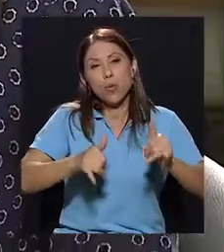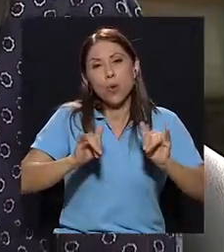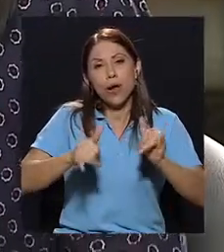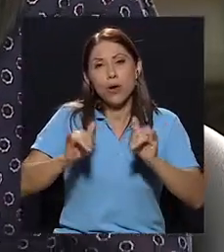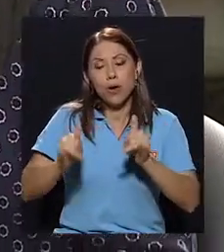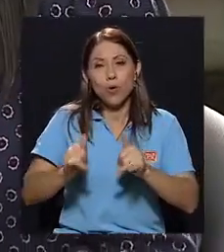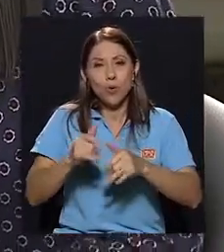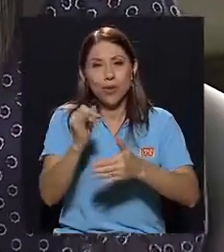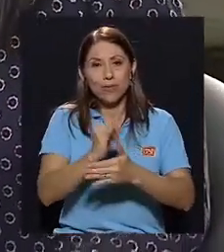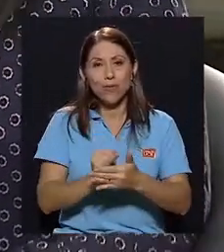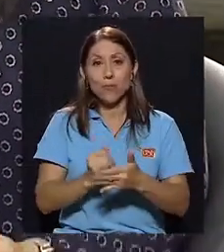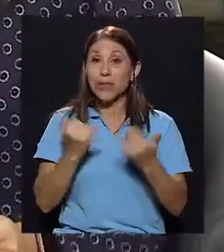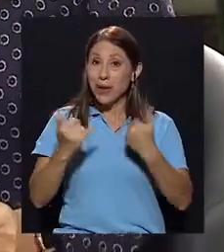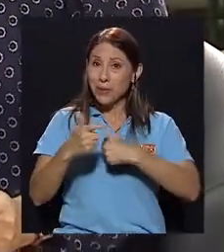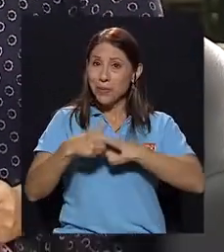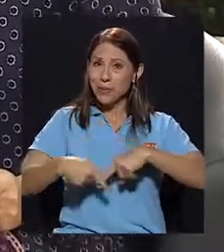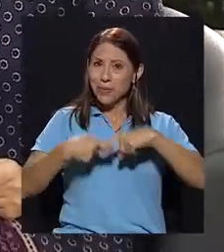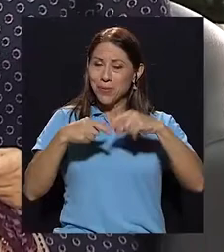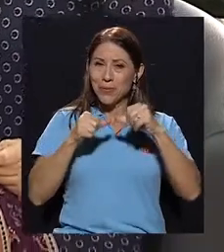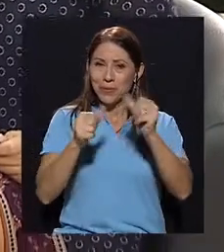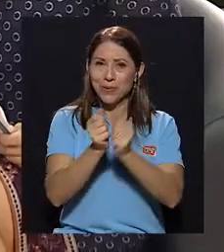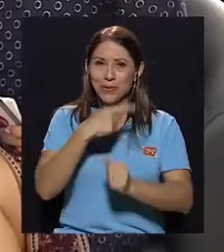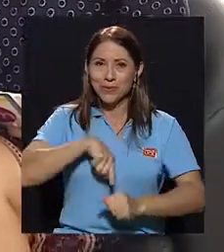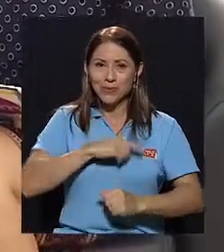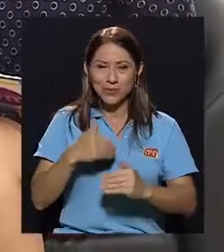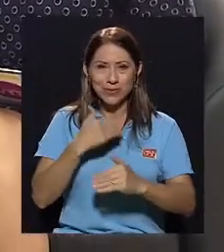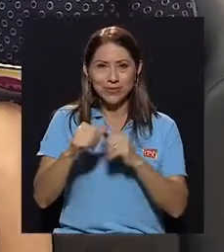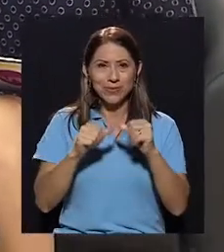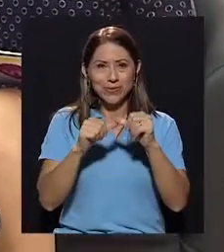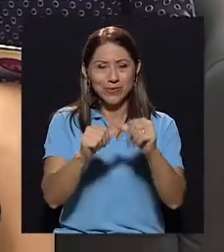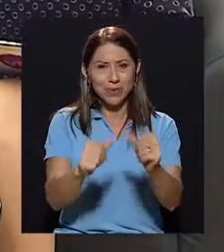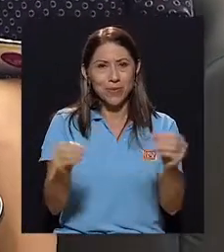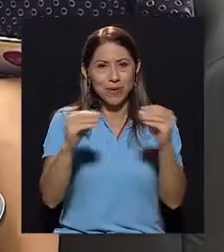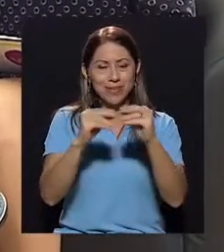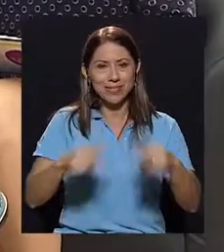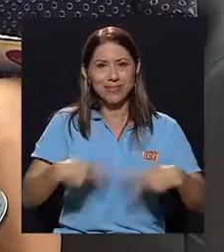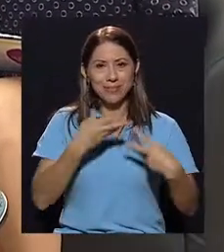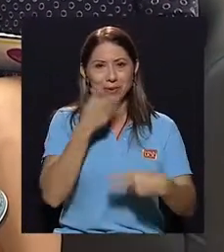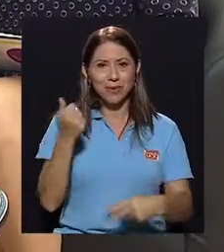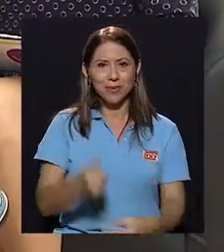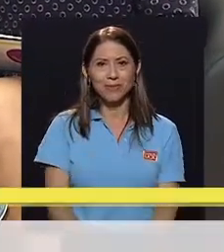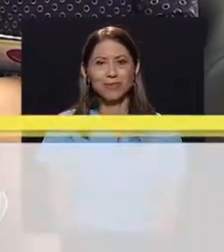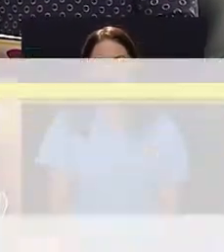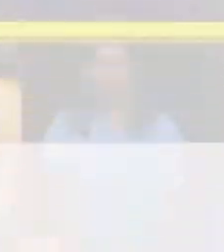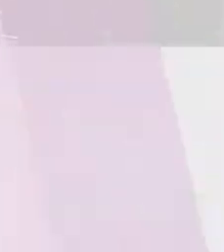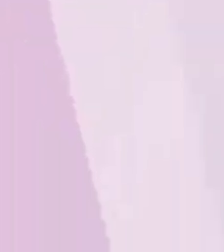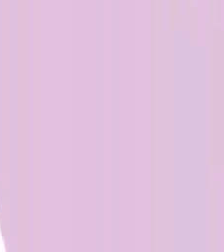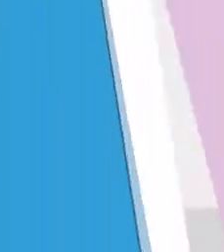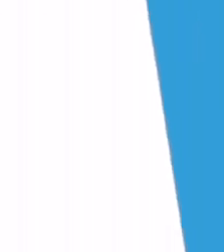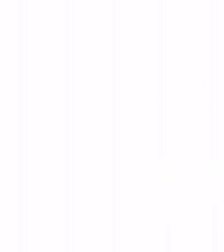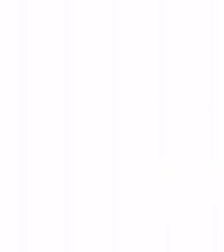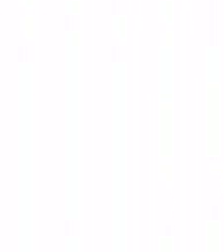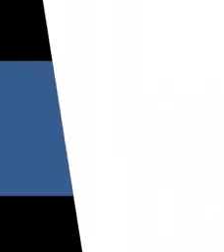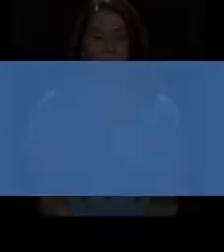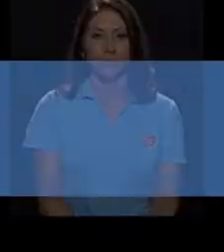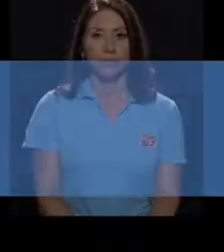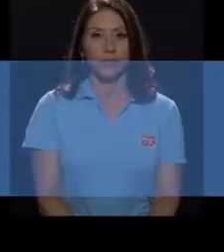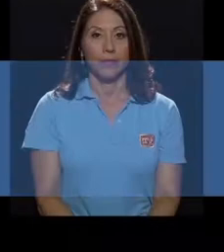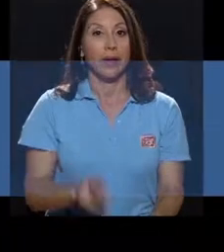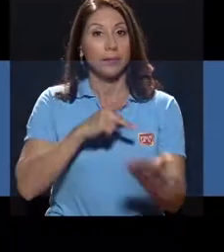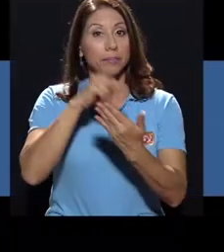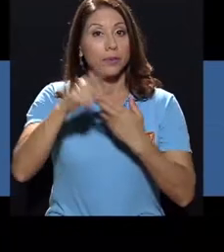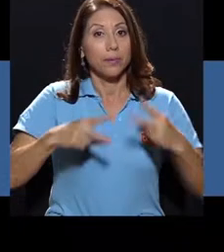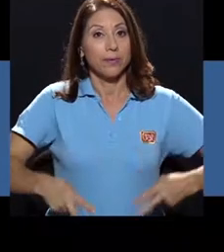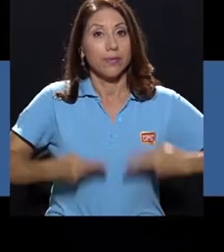dibujo, es momento de hacer una pausa, quédese con nosotros y ya regresamos con más de vivir mejor, En